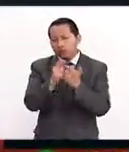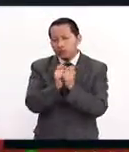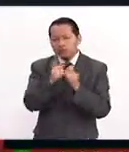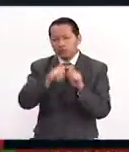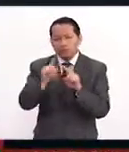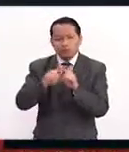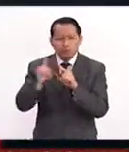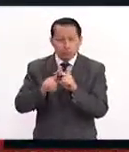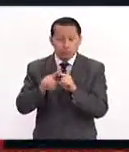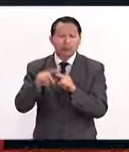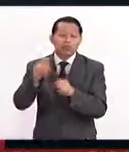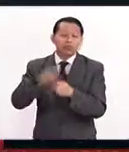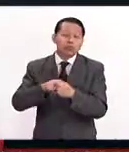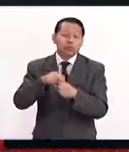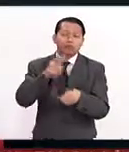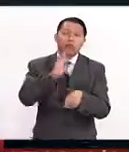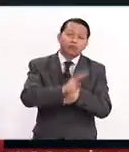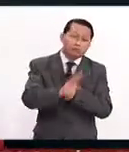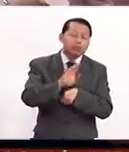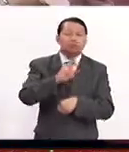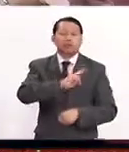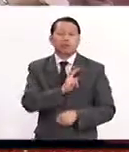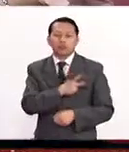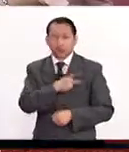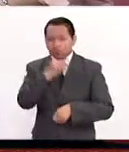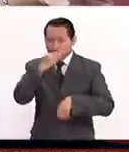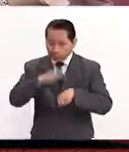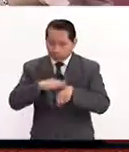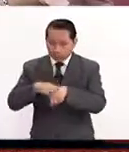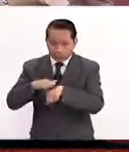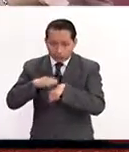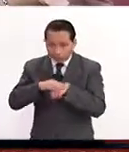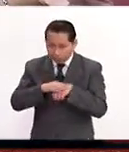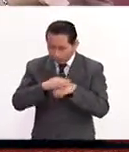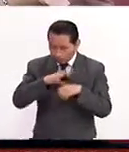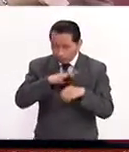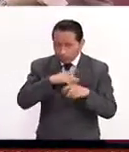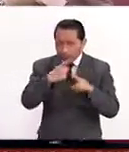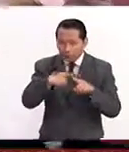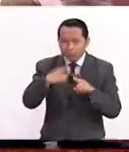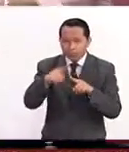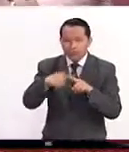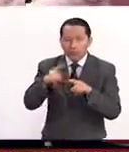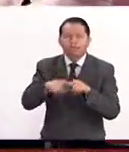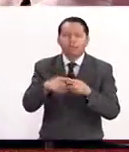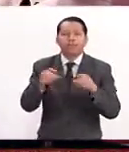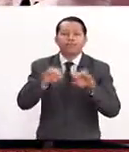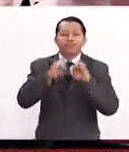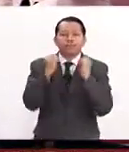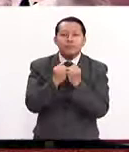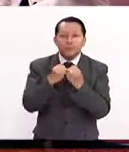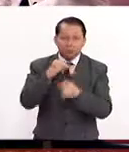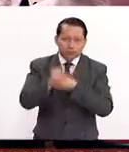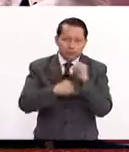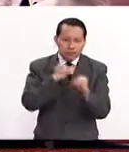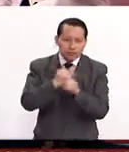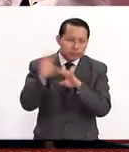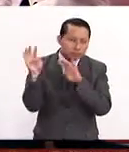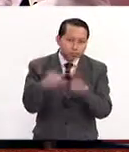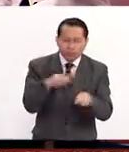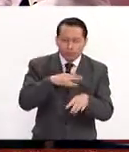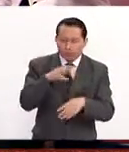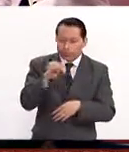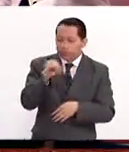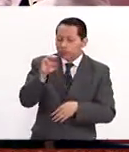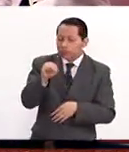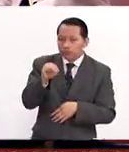en Brasil y en Portugal, empezamos a hacer mención en las sociedades internacionales de que había que llamar la atención a la Organización Mundial de la